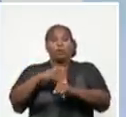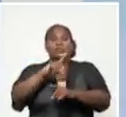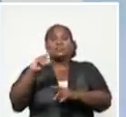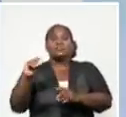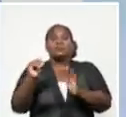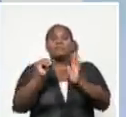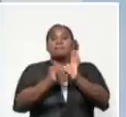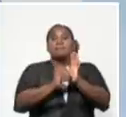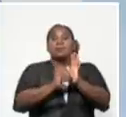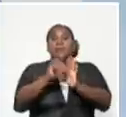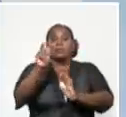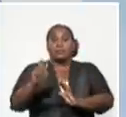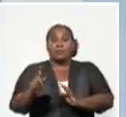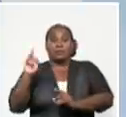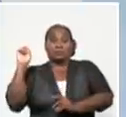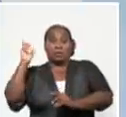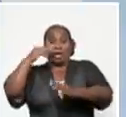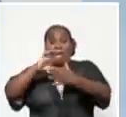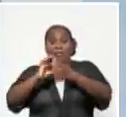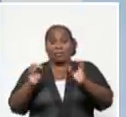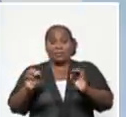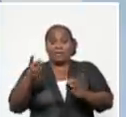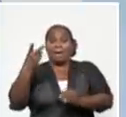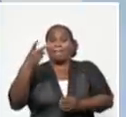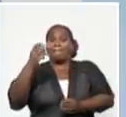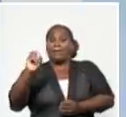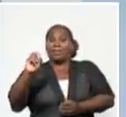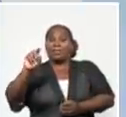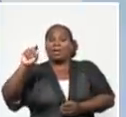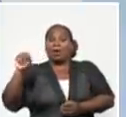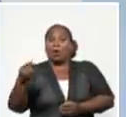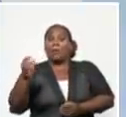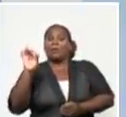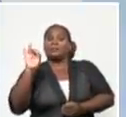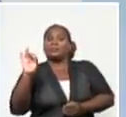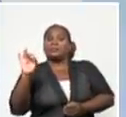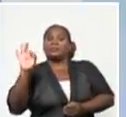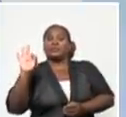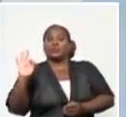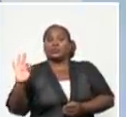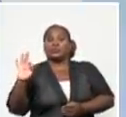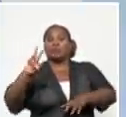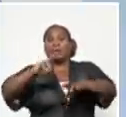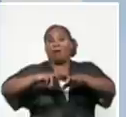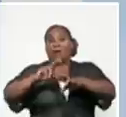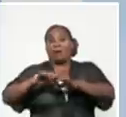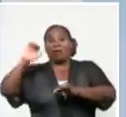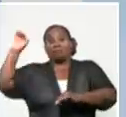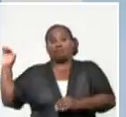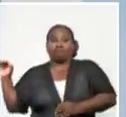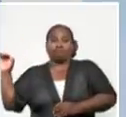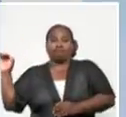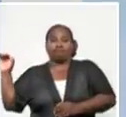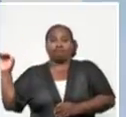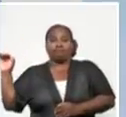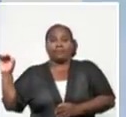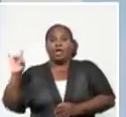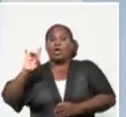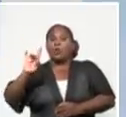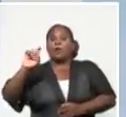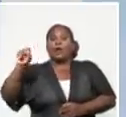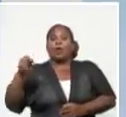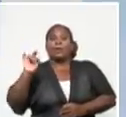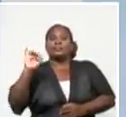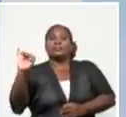Artemisa con una tasa de 20,78, La Habana le sigue, con una tasa de 9,6,